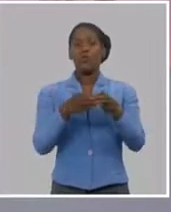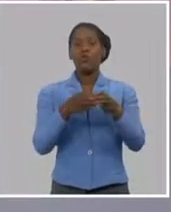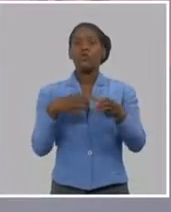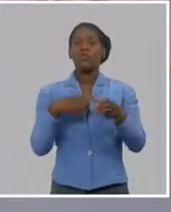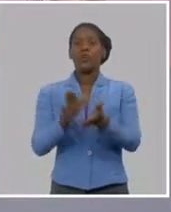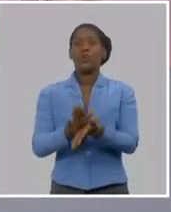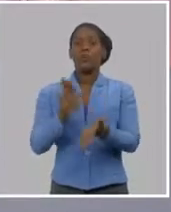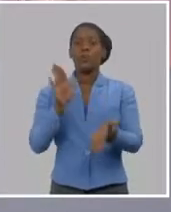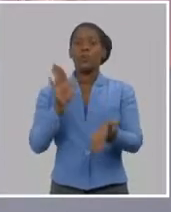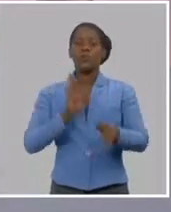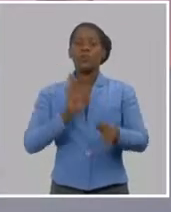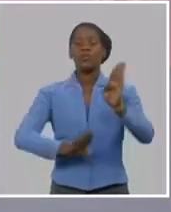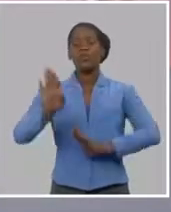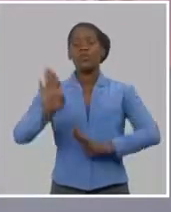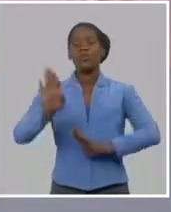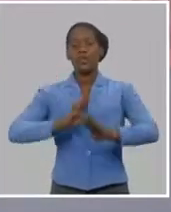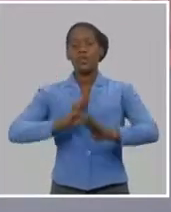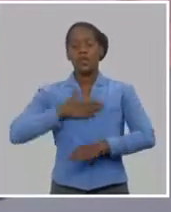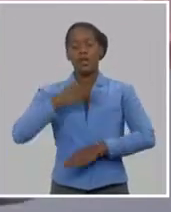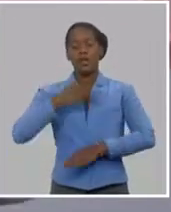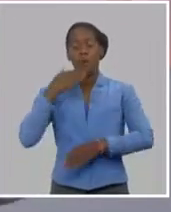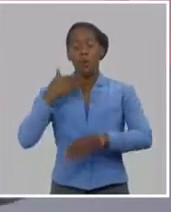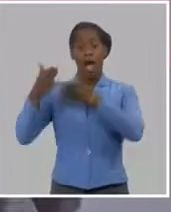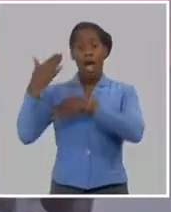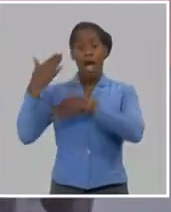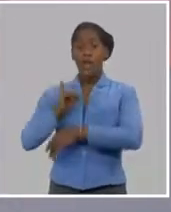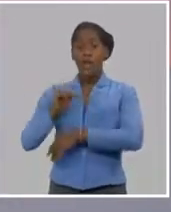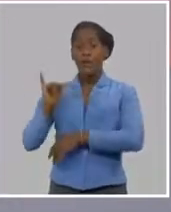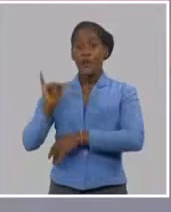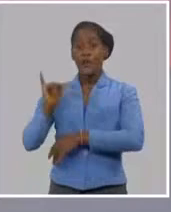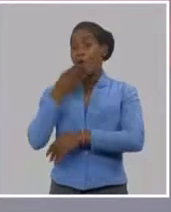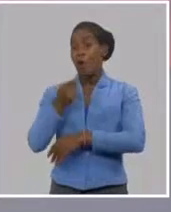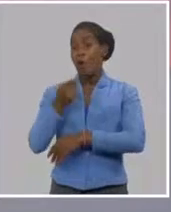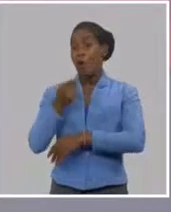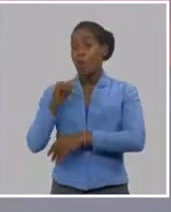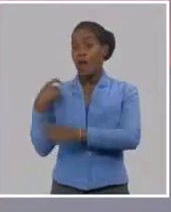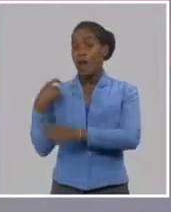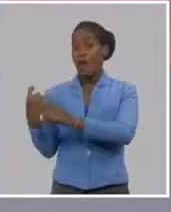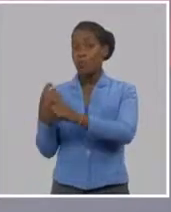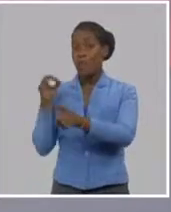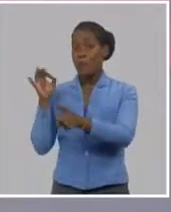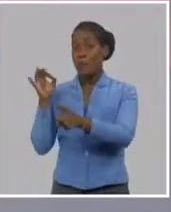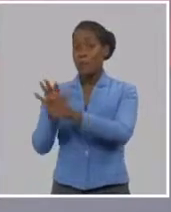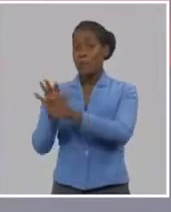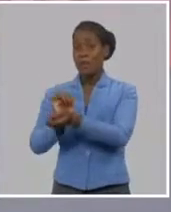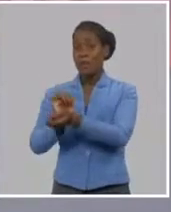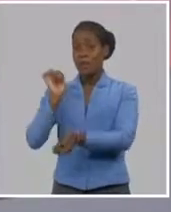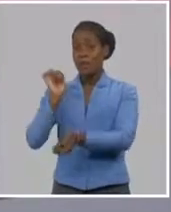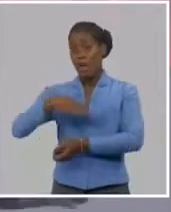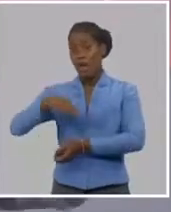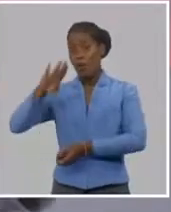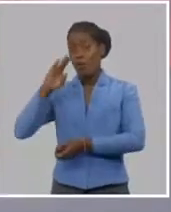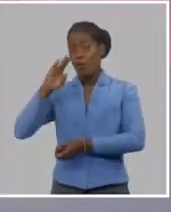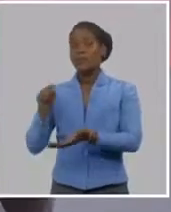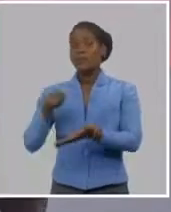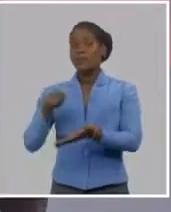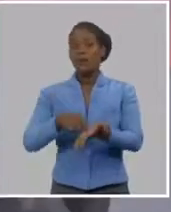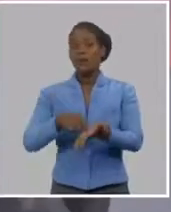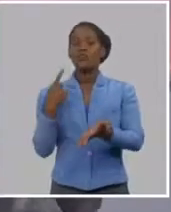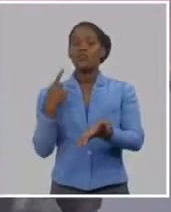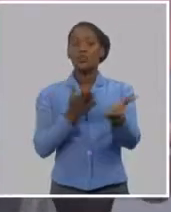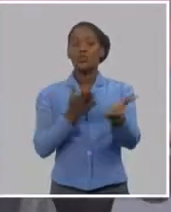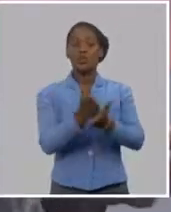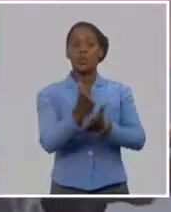de los jóvenes cubanos, que en 1989 asumen la responsabilidad de continuar organizando los